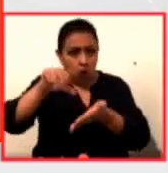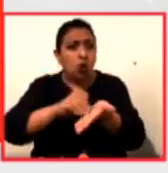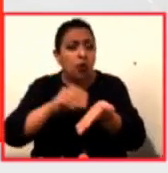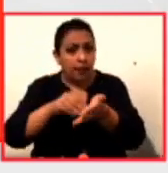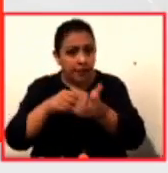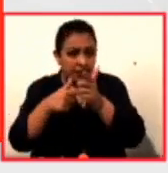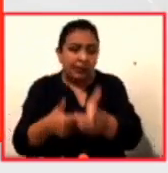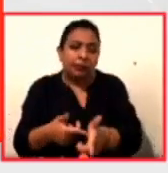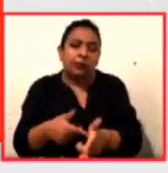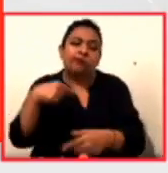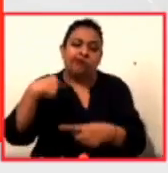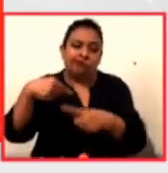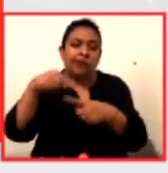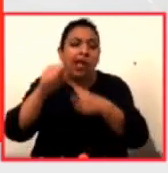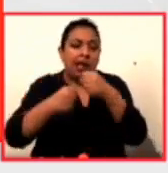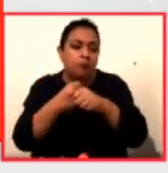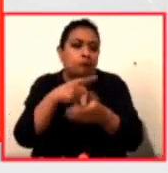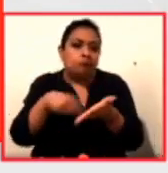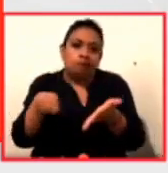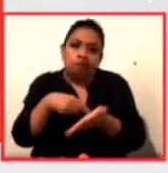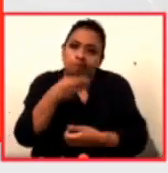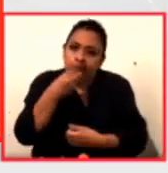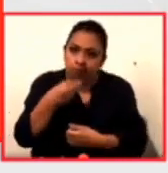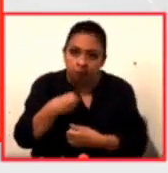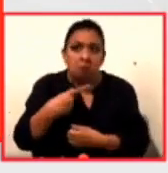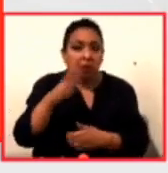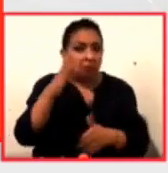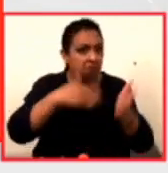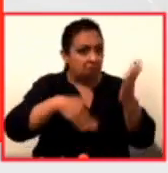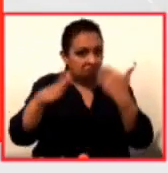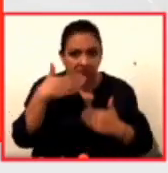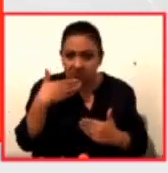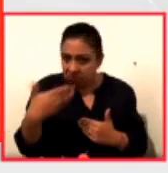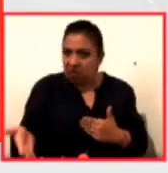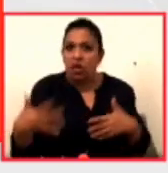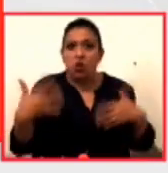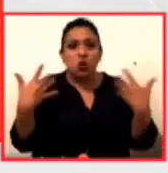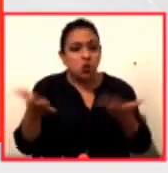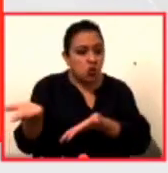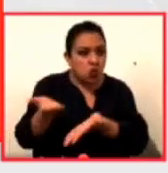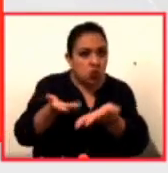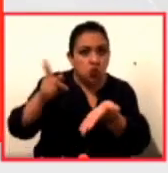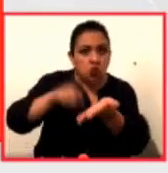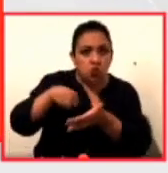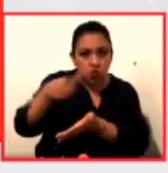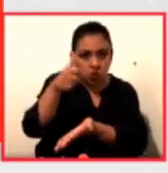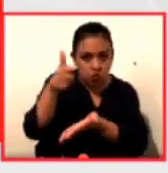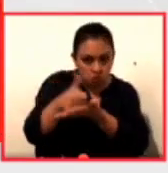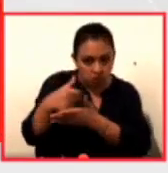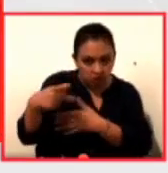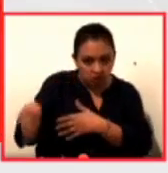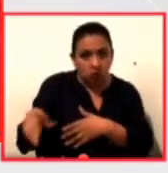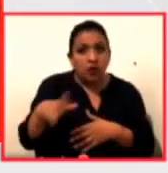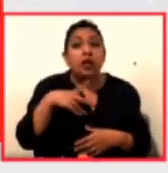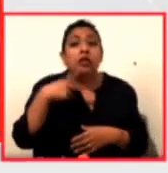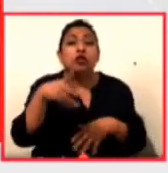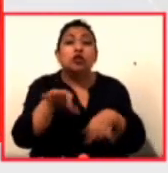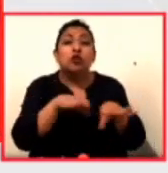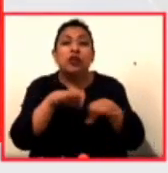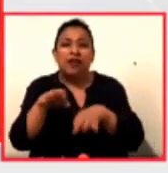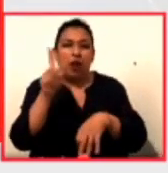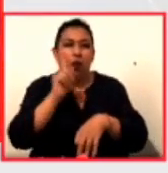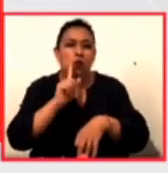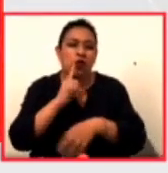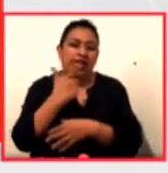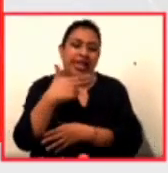este año que suspenderse, con un enorme éxito y una gran presencia mediática en la ciudad. Al respecto de su labor como gestora,